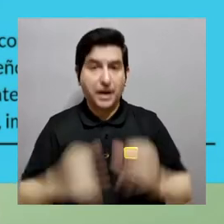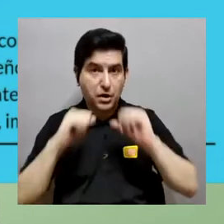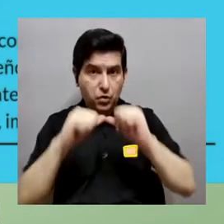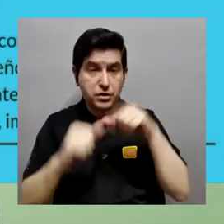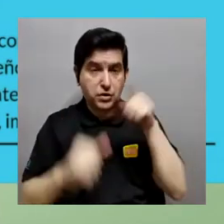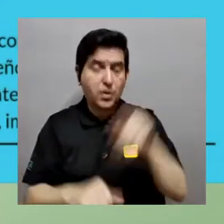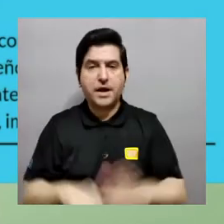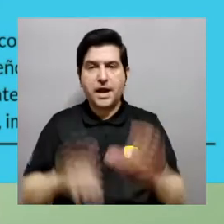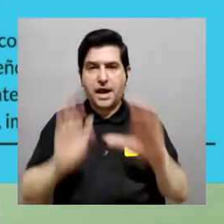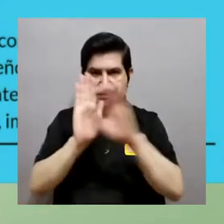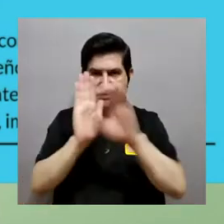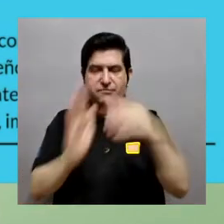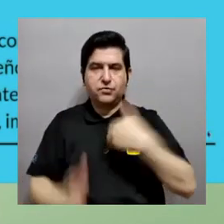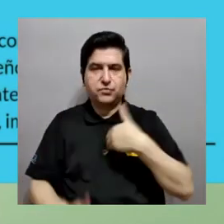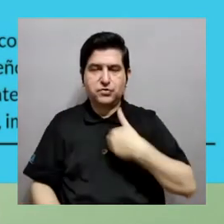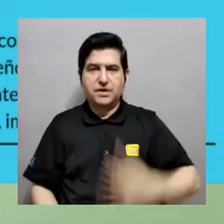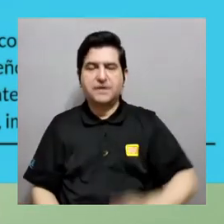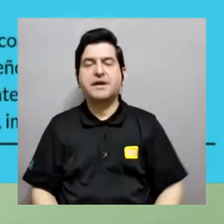Este,